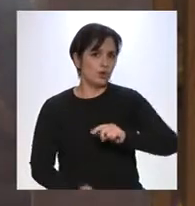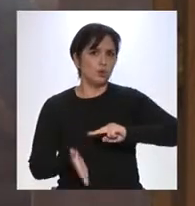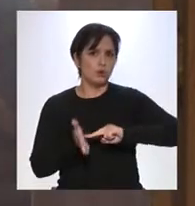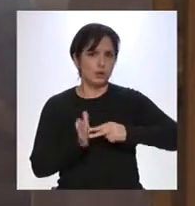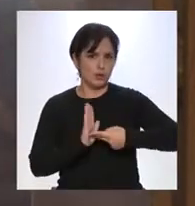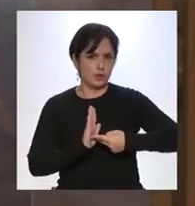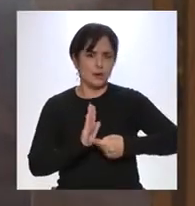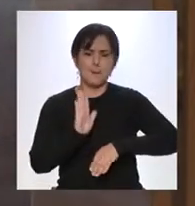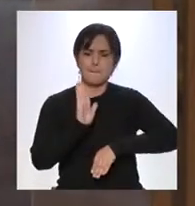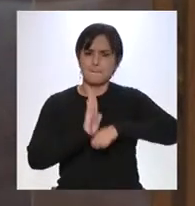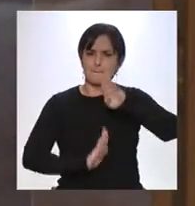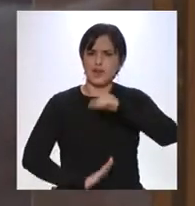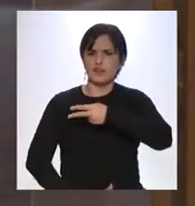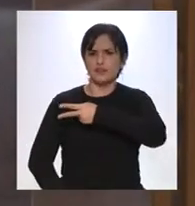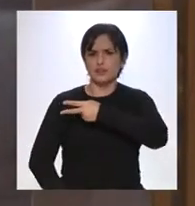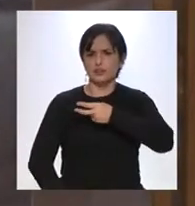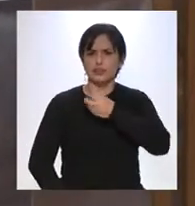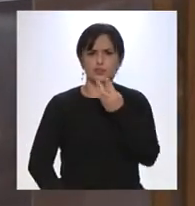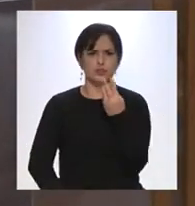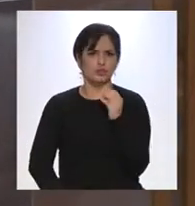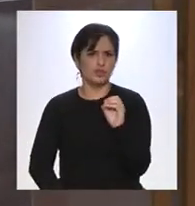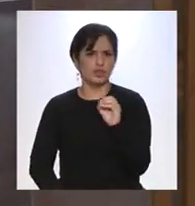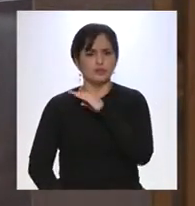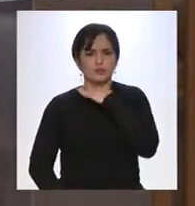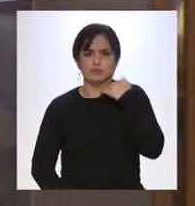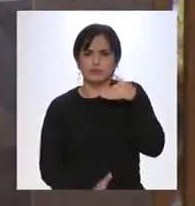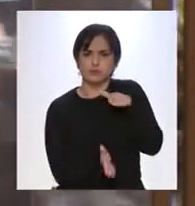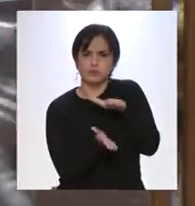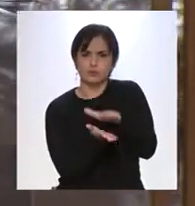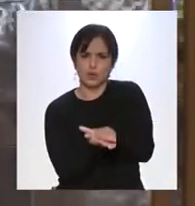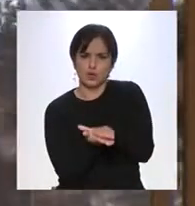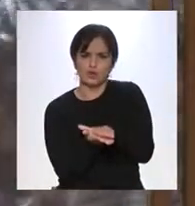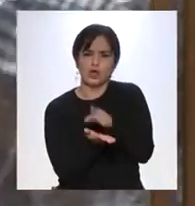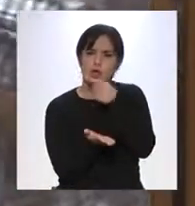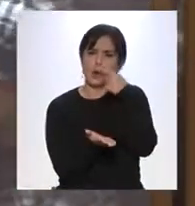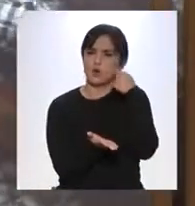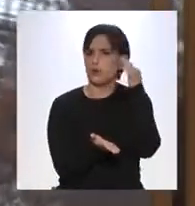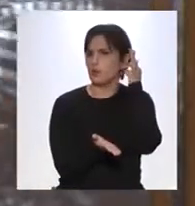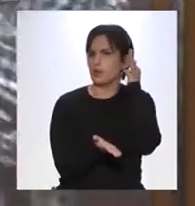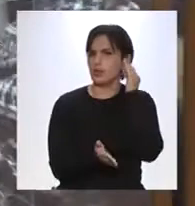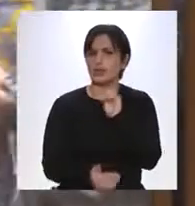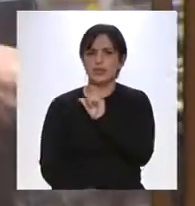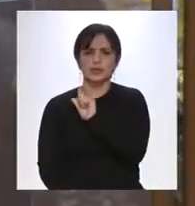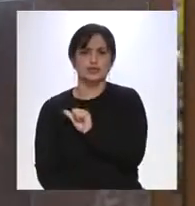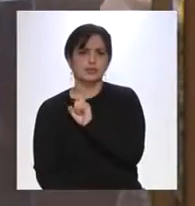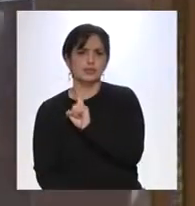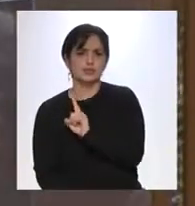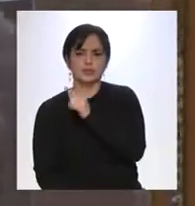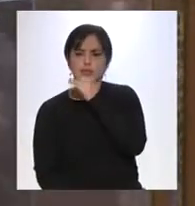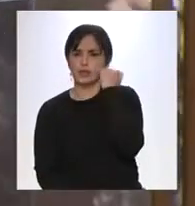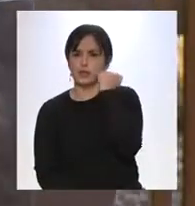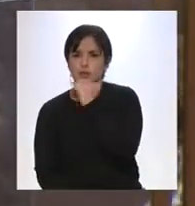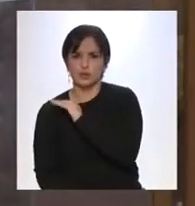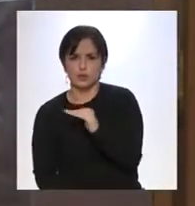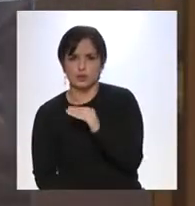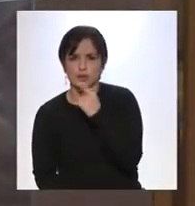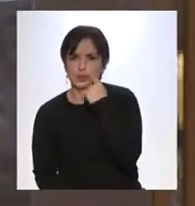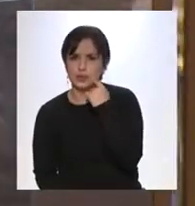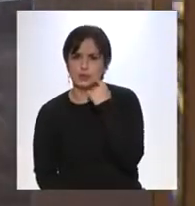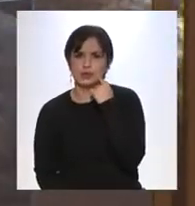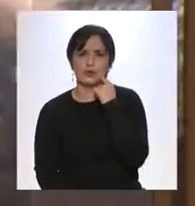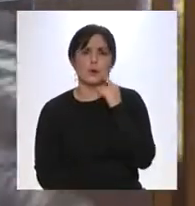más de 230 fallecidos hombres, mujeres, 61 niños, 1.400